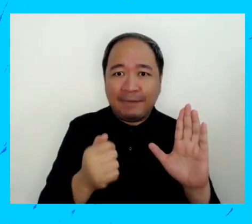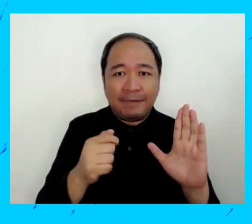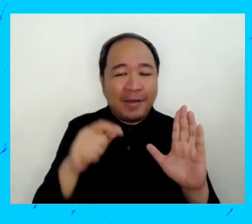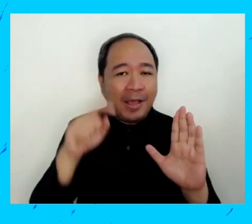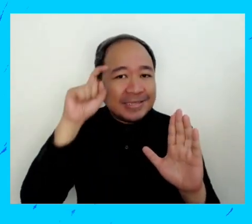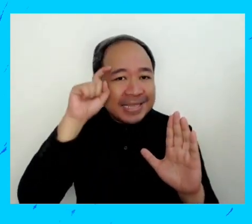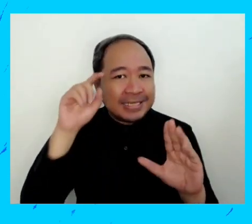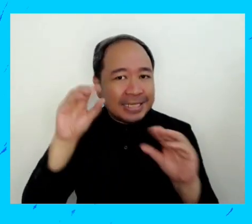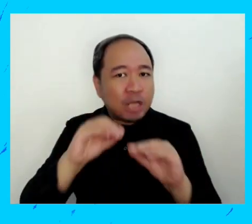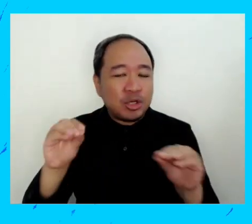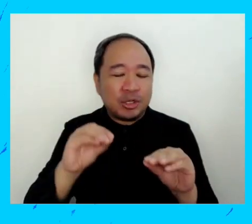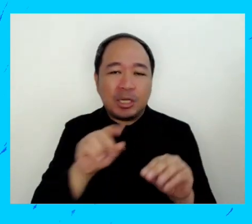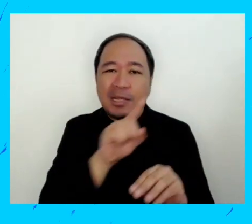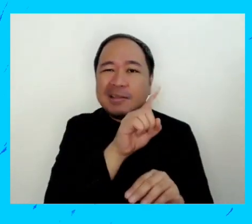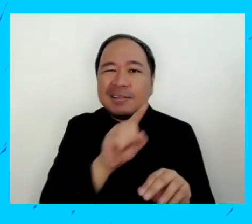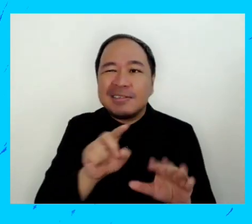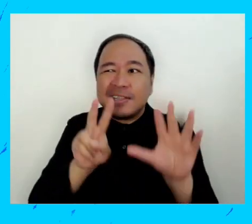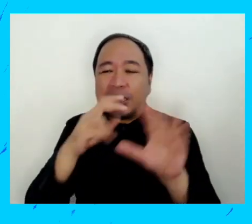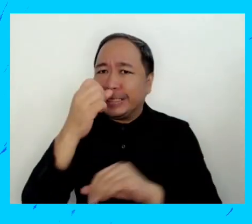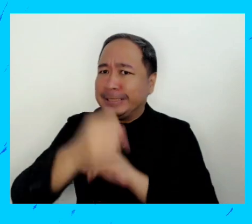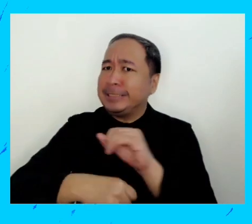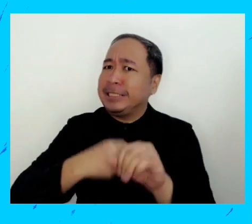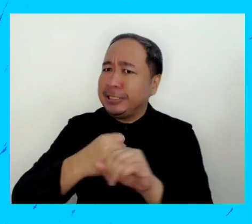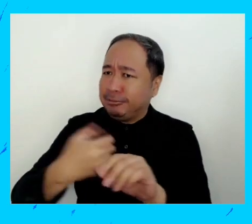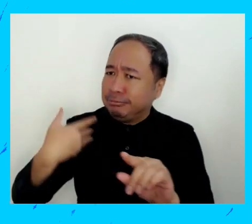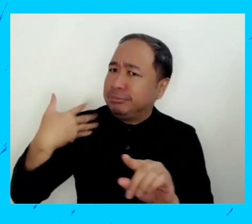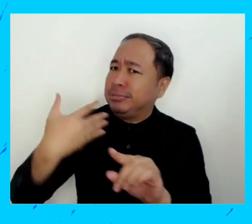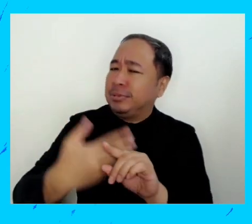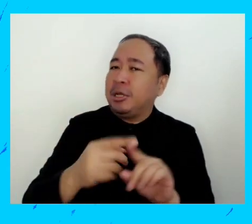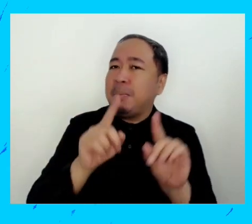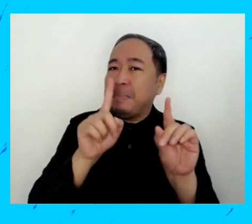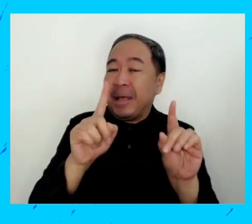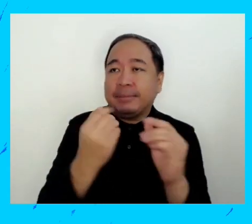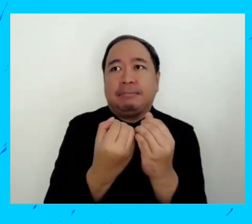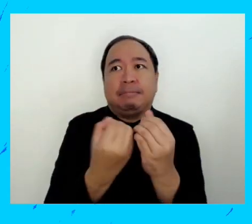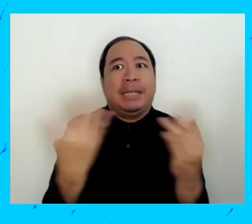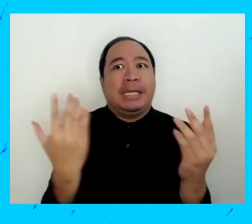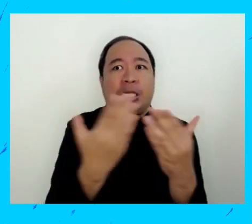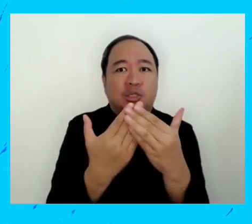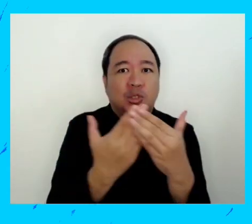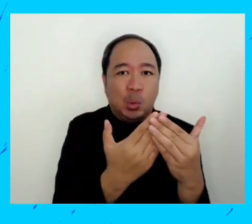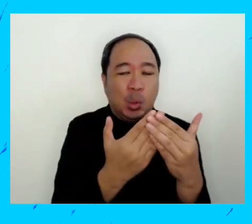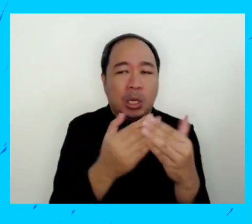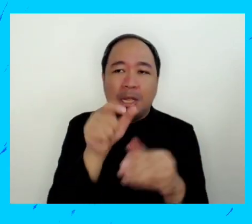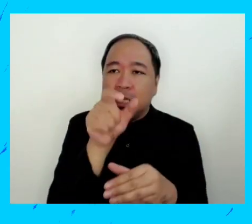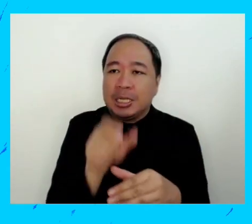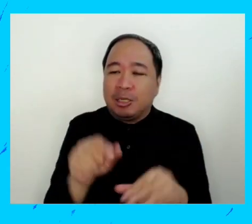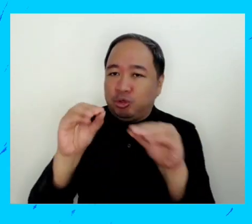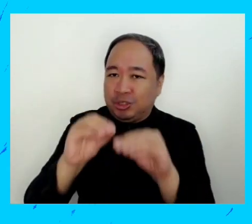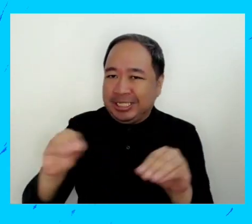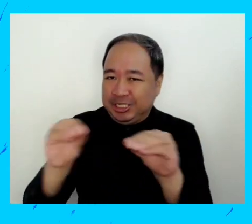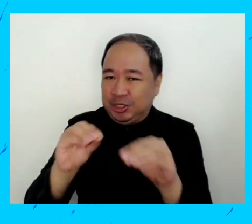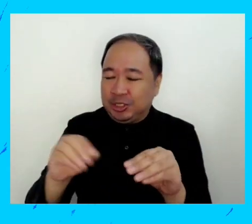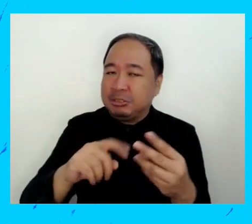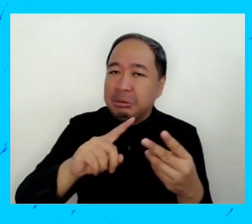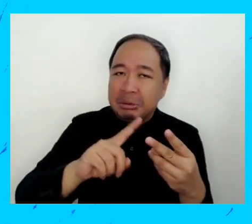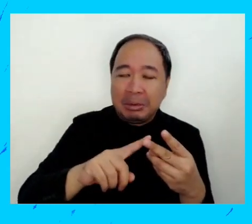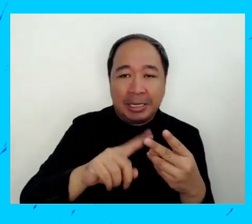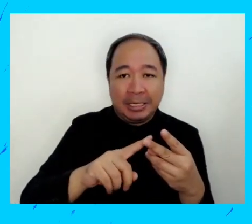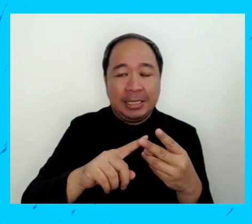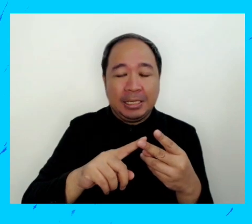sobre educación sexual ya hace 17 años, hay mucha resistencia entre educadores.